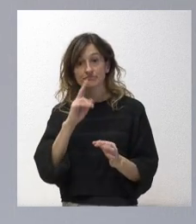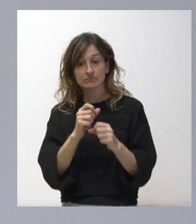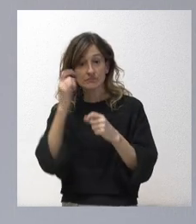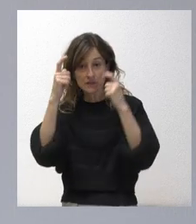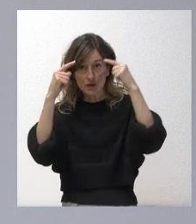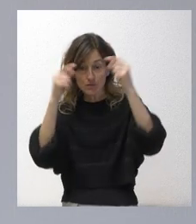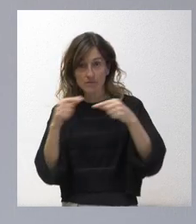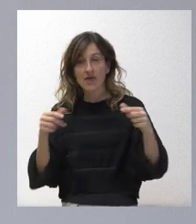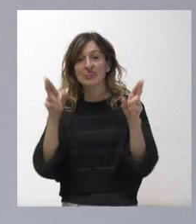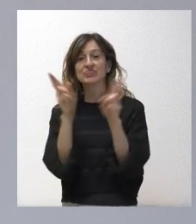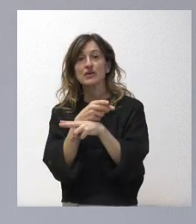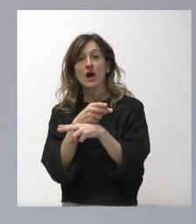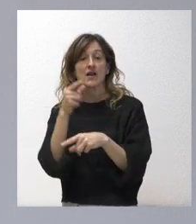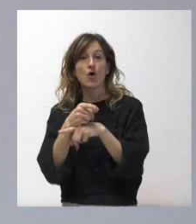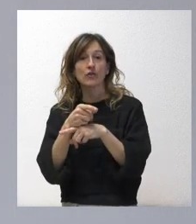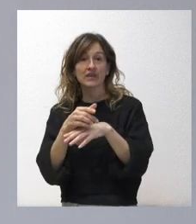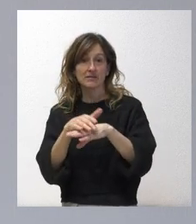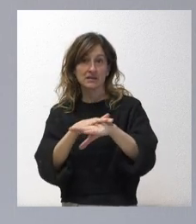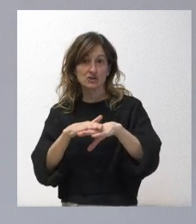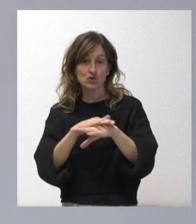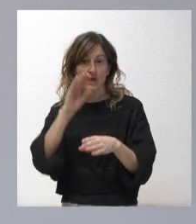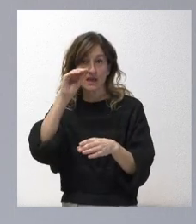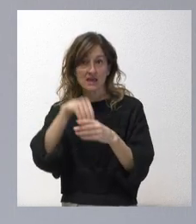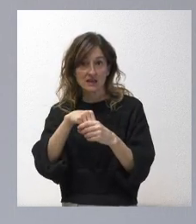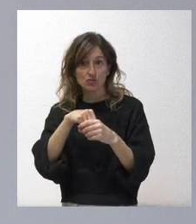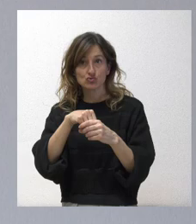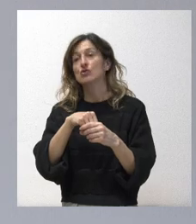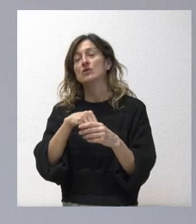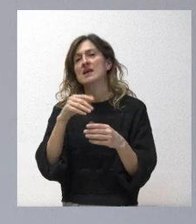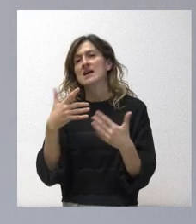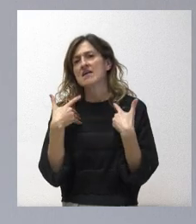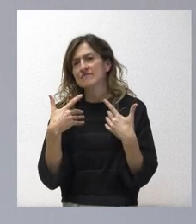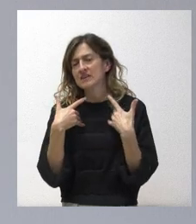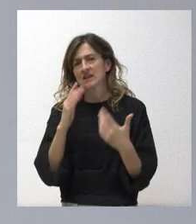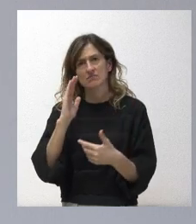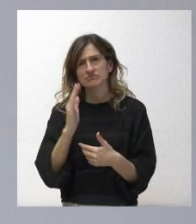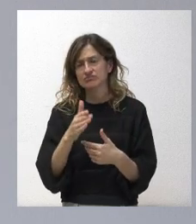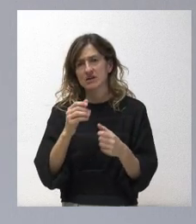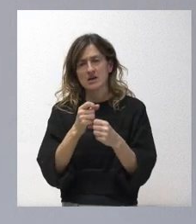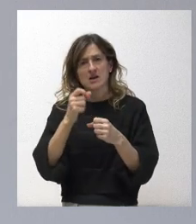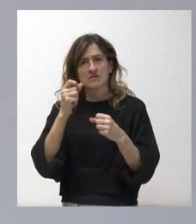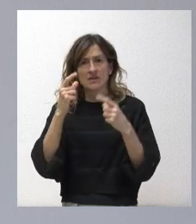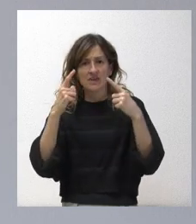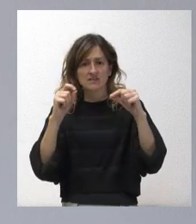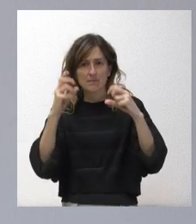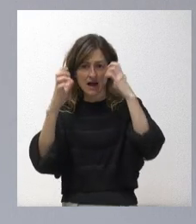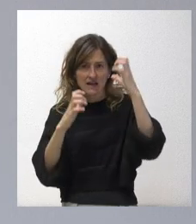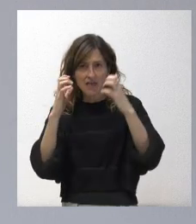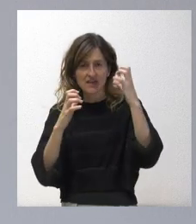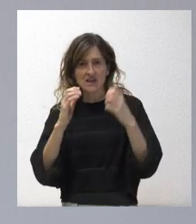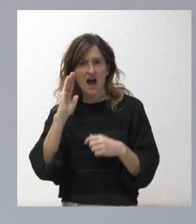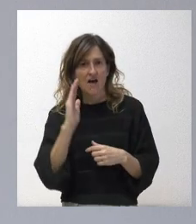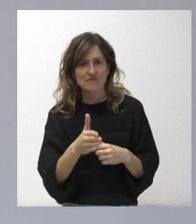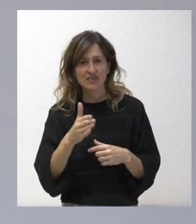derogar la orden ministerial de la inclusión en el ESPRE, que está lastrando y diezmando la población de nuestra ganadería excesiva y las